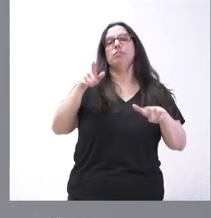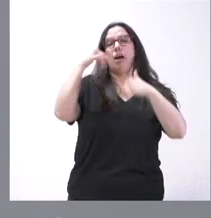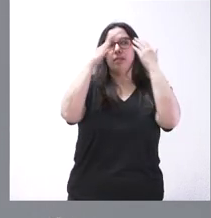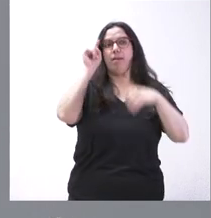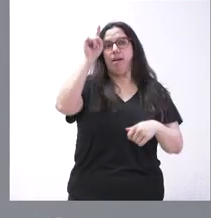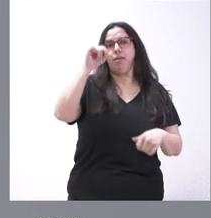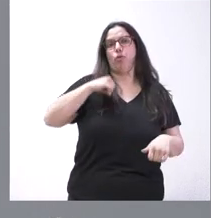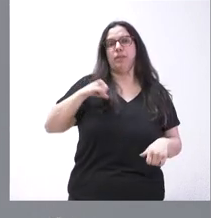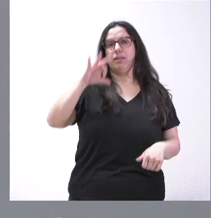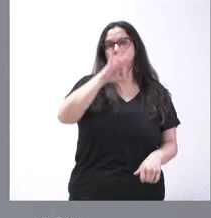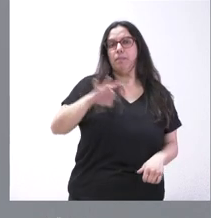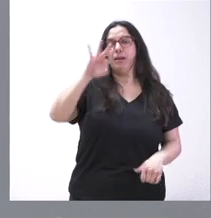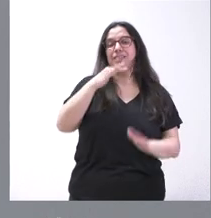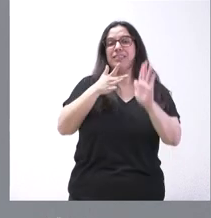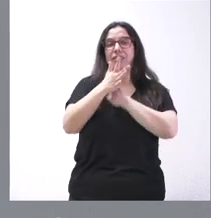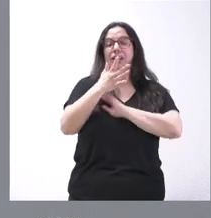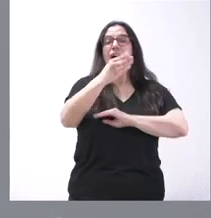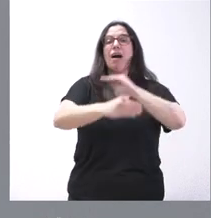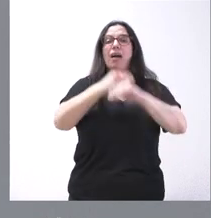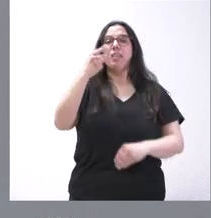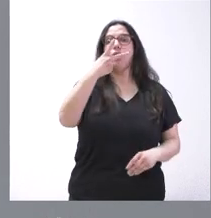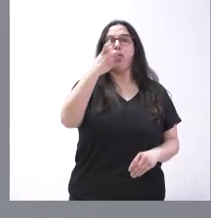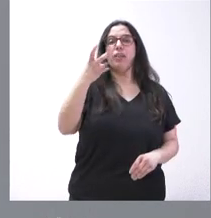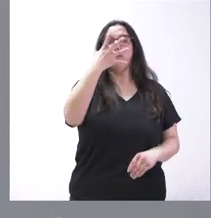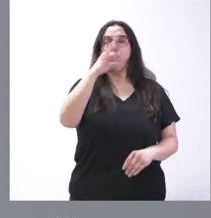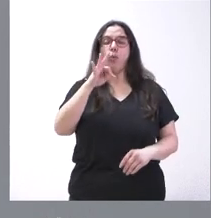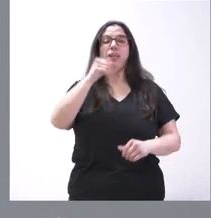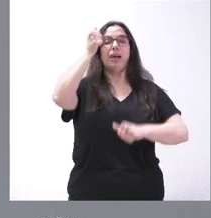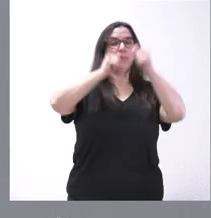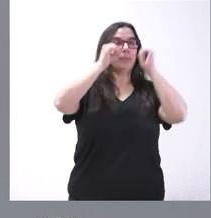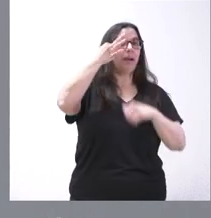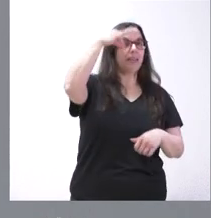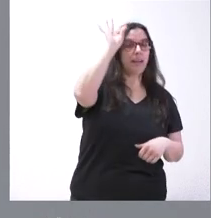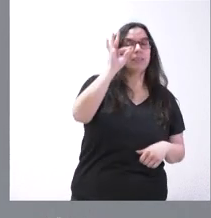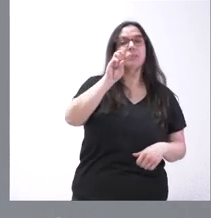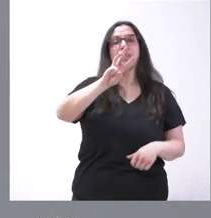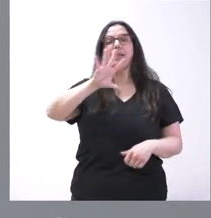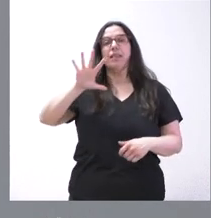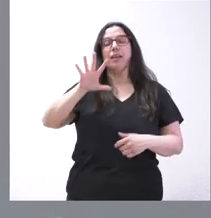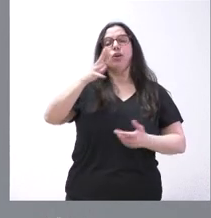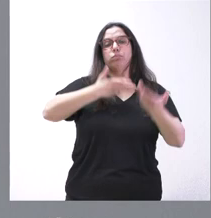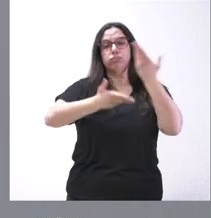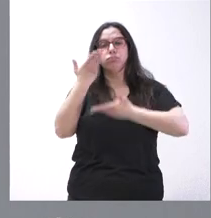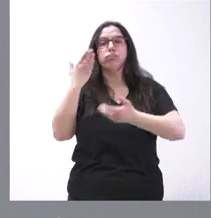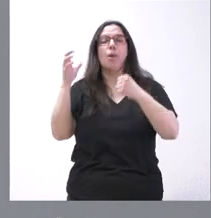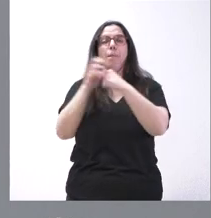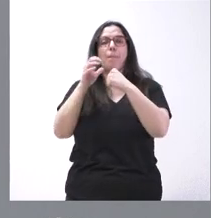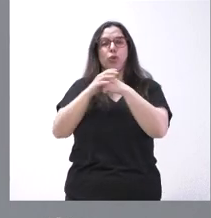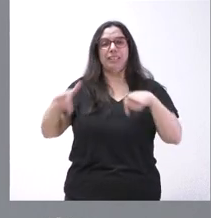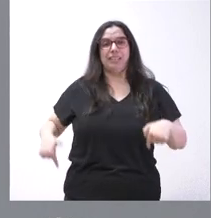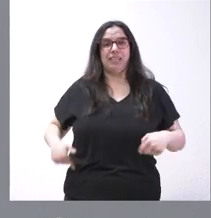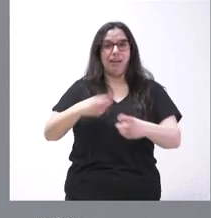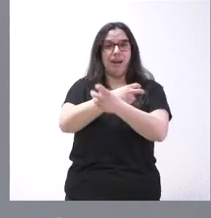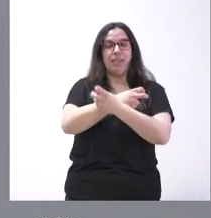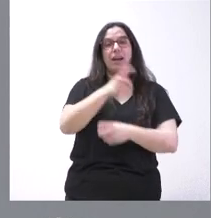Se trata de realizar 250 intervenciones en cataratas, 35 sustituciones con prótesis de cadera y